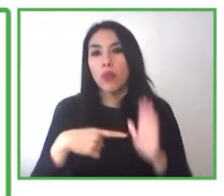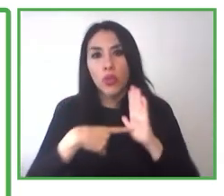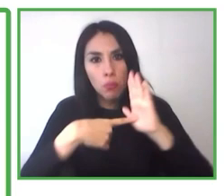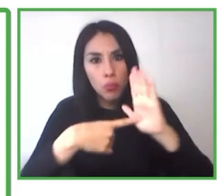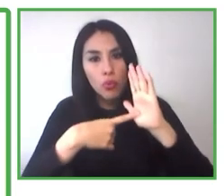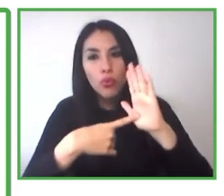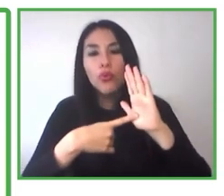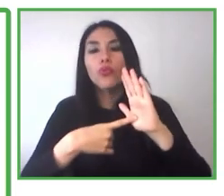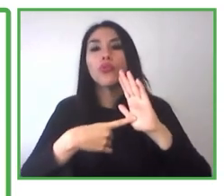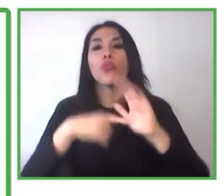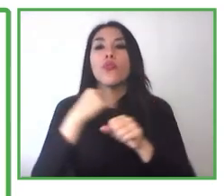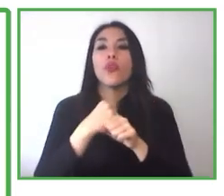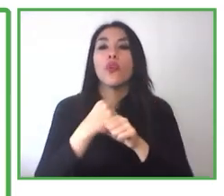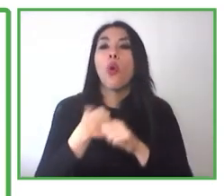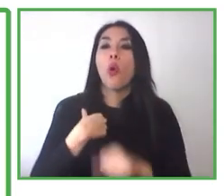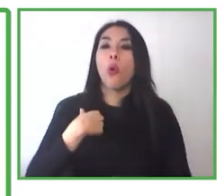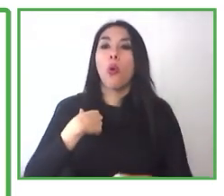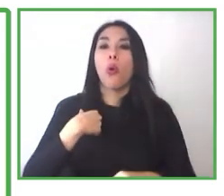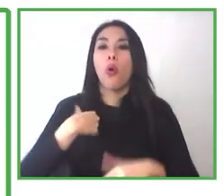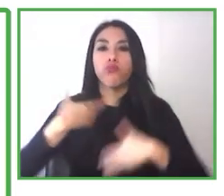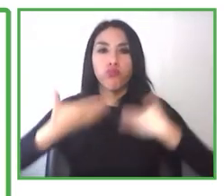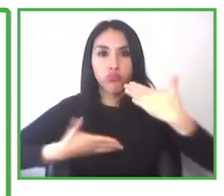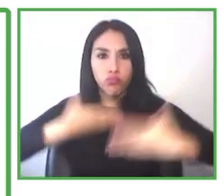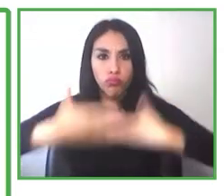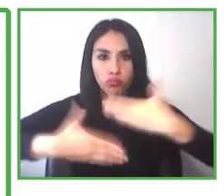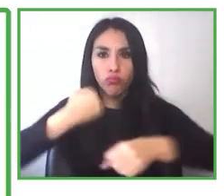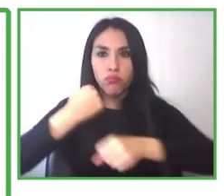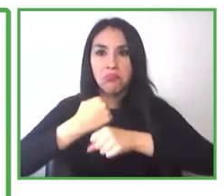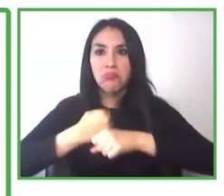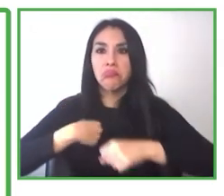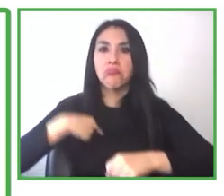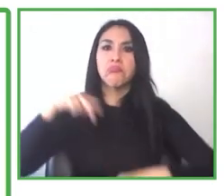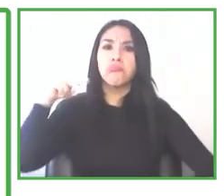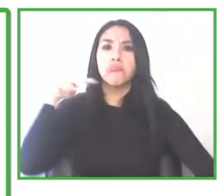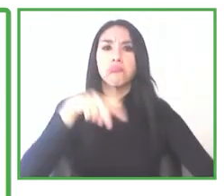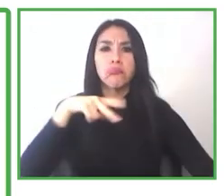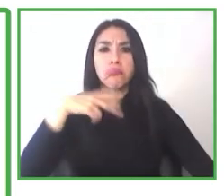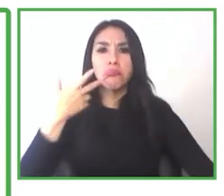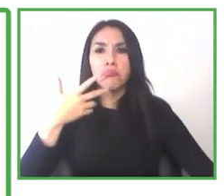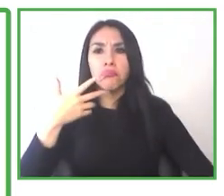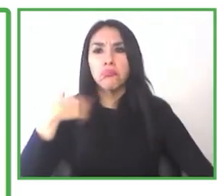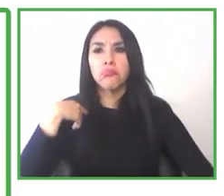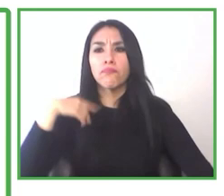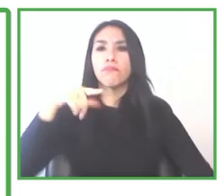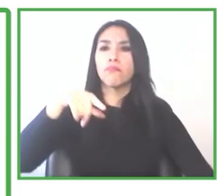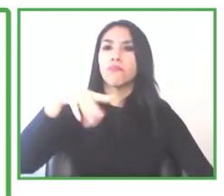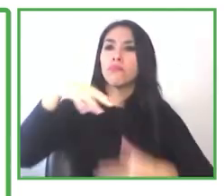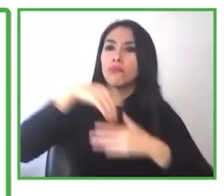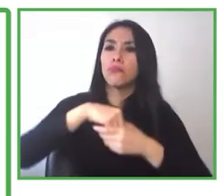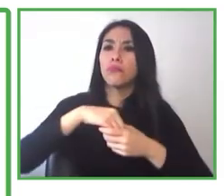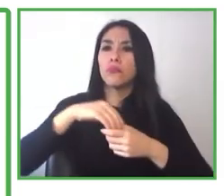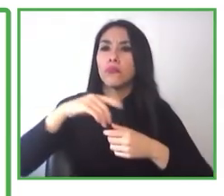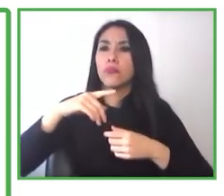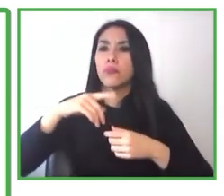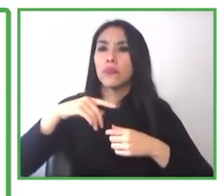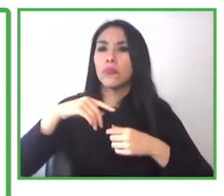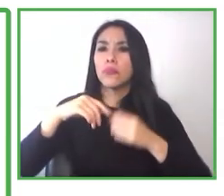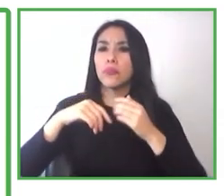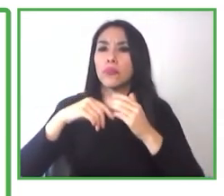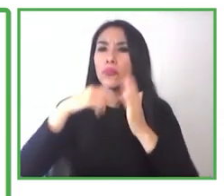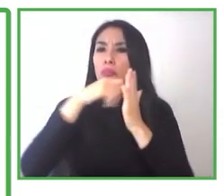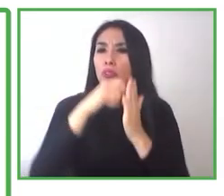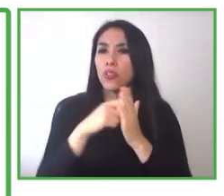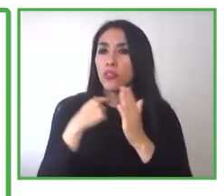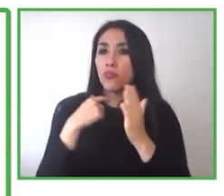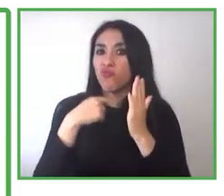los responsables de medir estas competencias, conocimientos y destrezas que tiene que tener una persona para poder desarrollar esa función